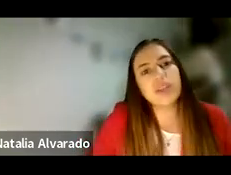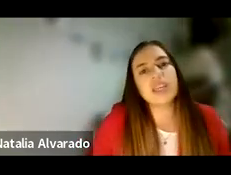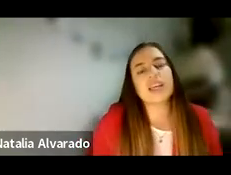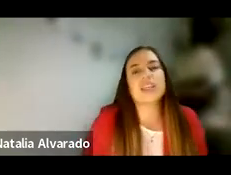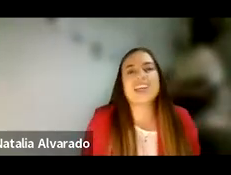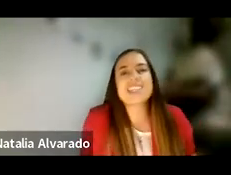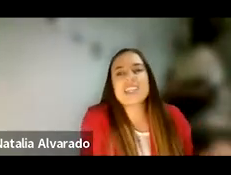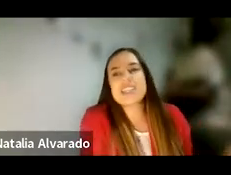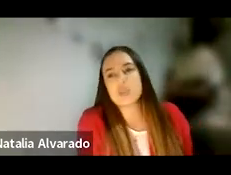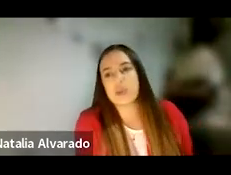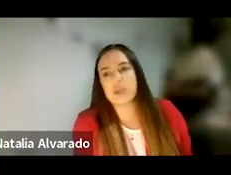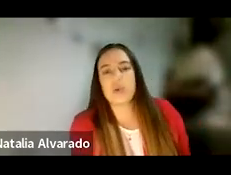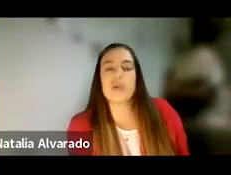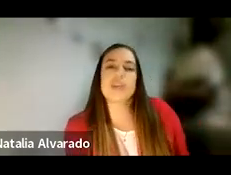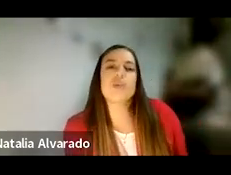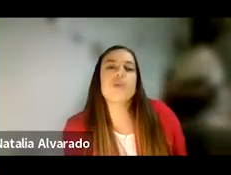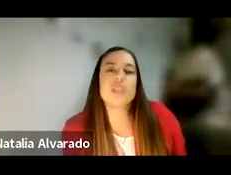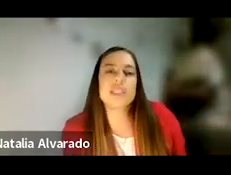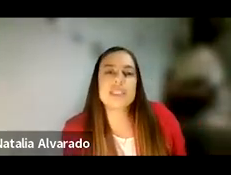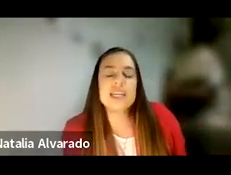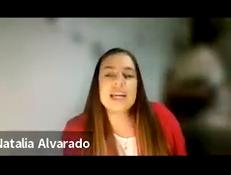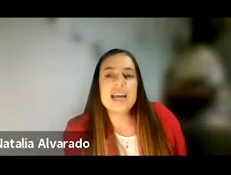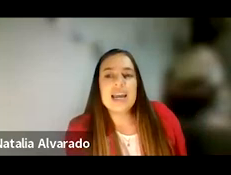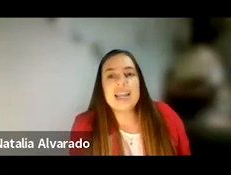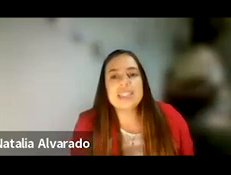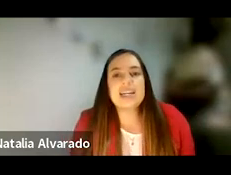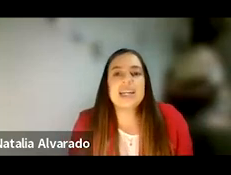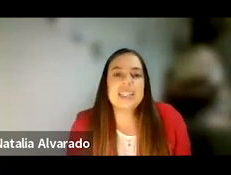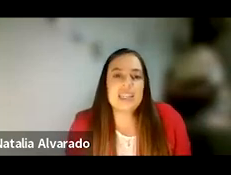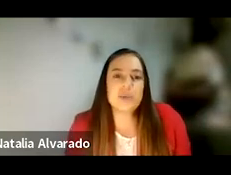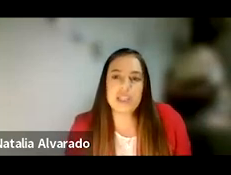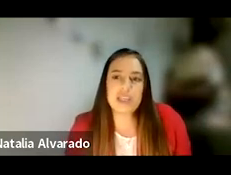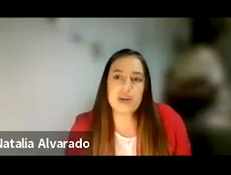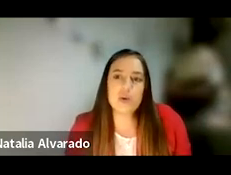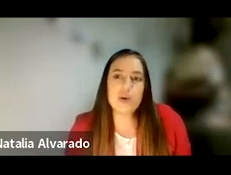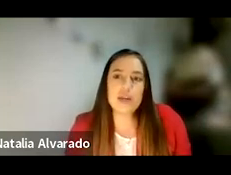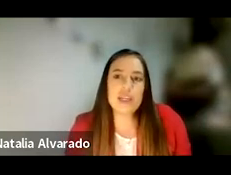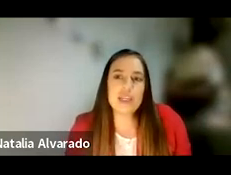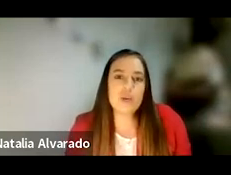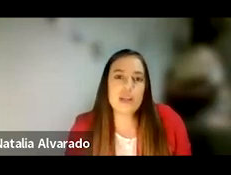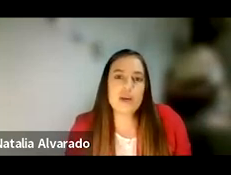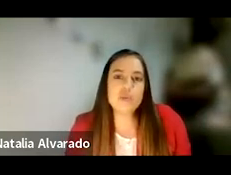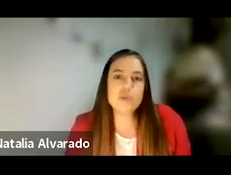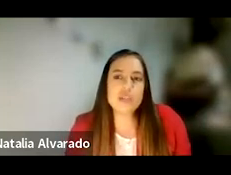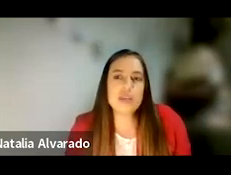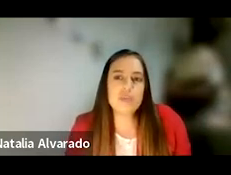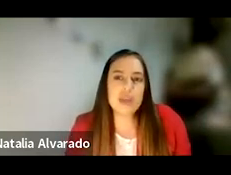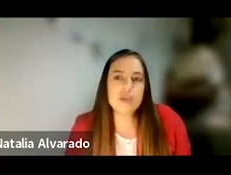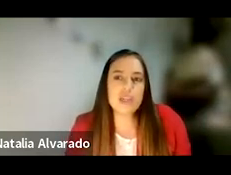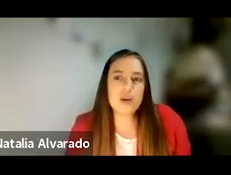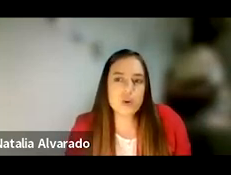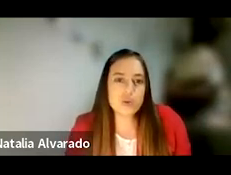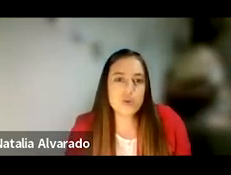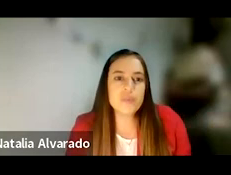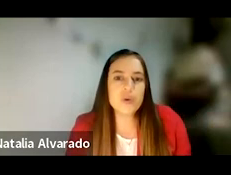formación y encantada de estar en este espacio nuevamente con ustedes. La charla que tenemos el día de hoy la denominamos Sin